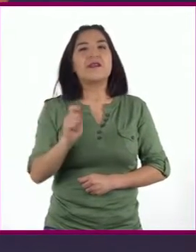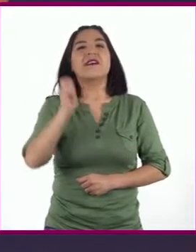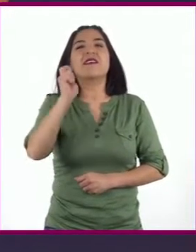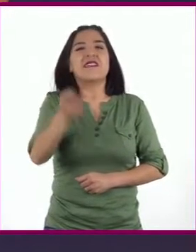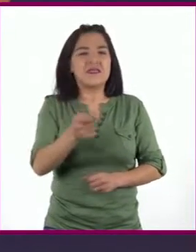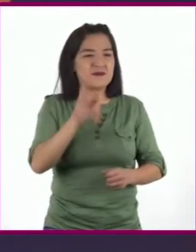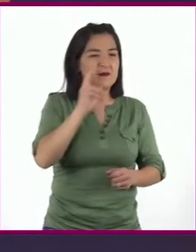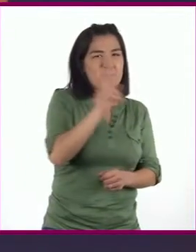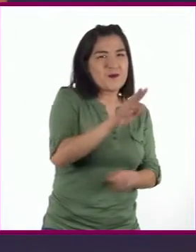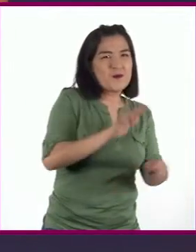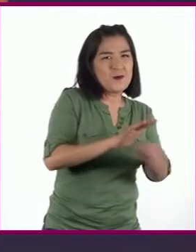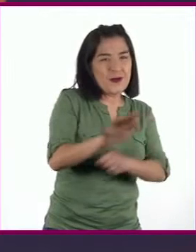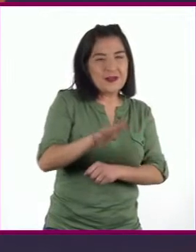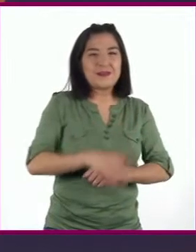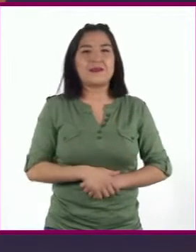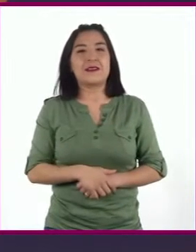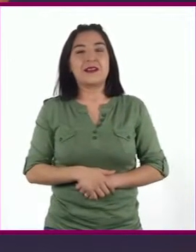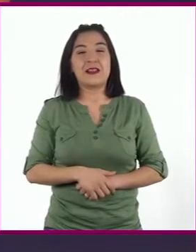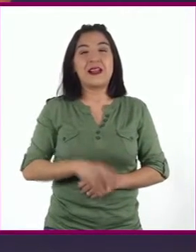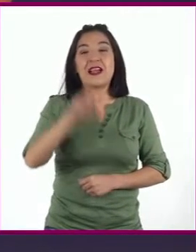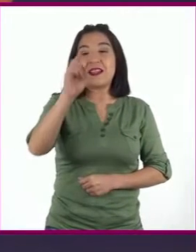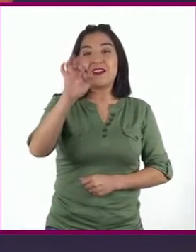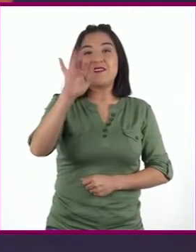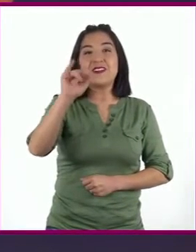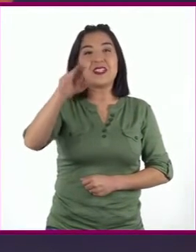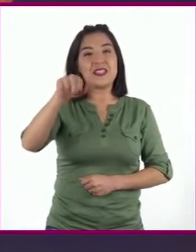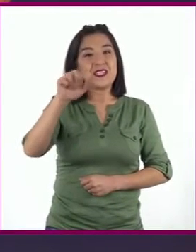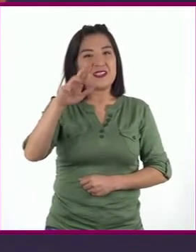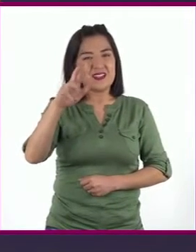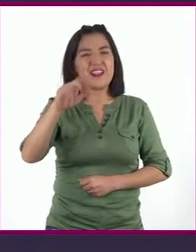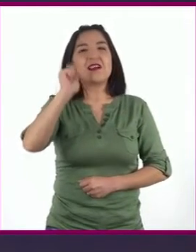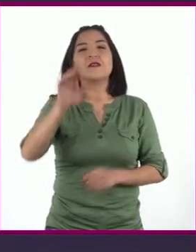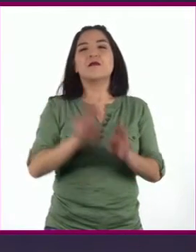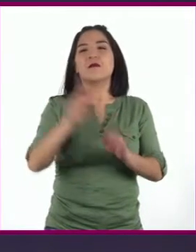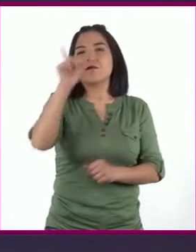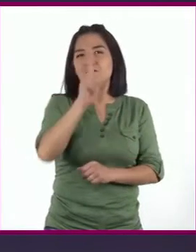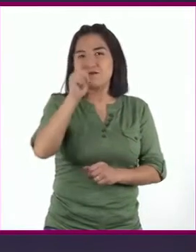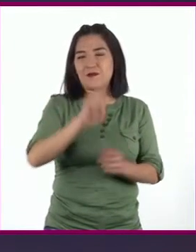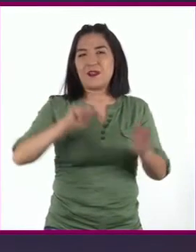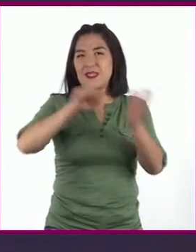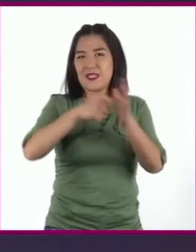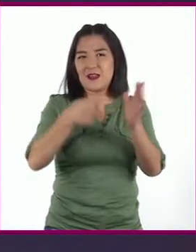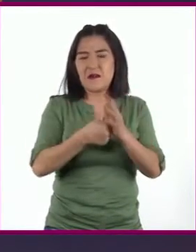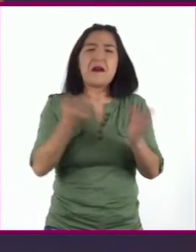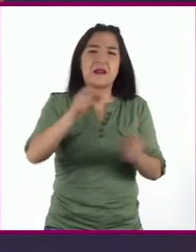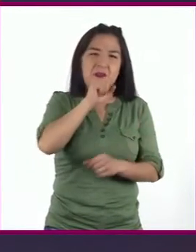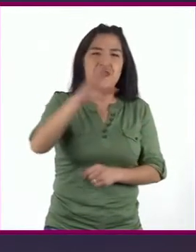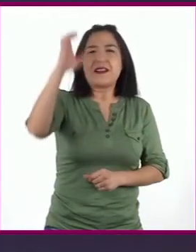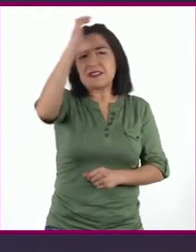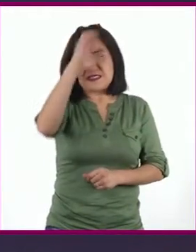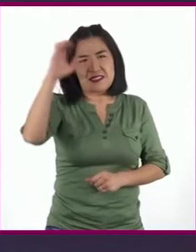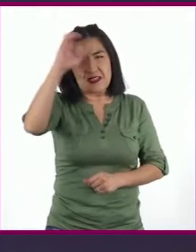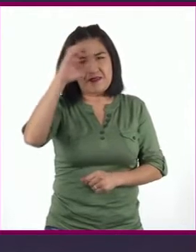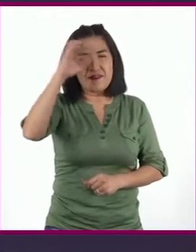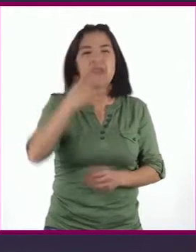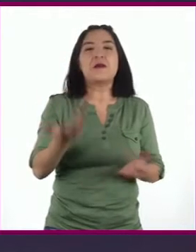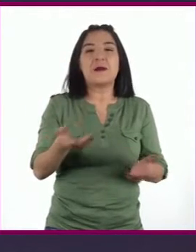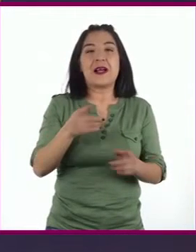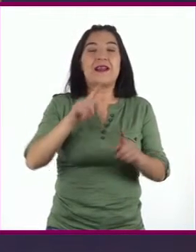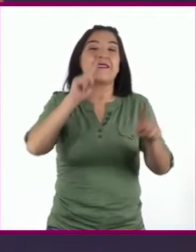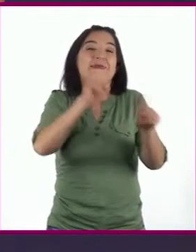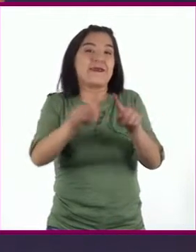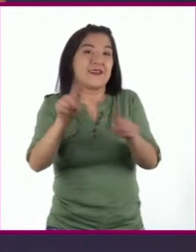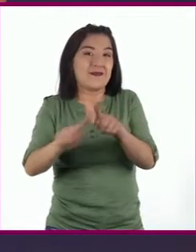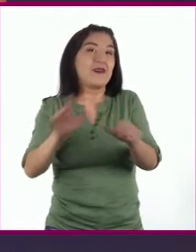que es. En la definición se usa un lenguaje técnico o científico, según sea